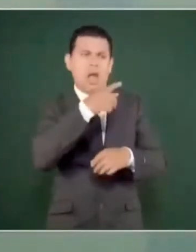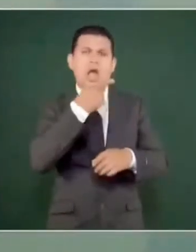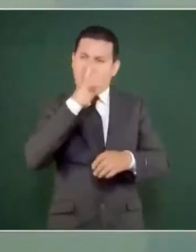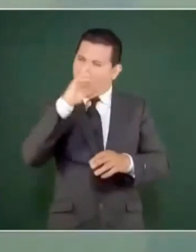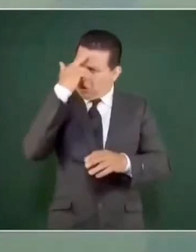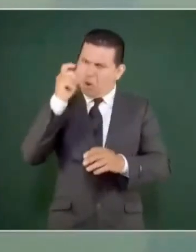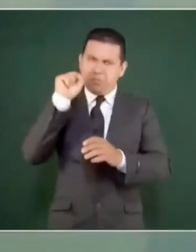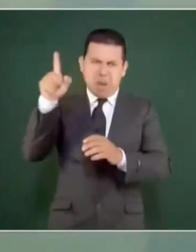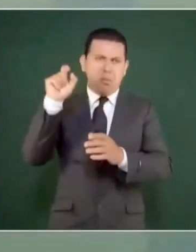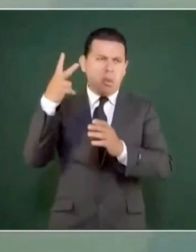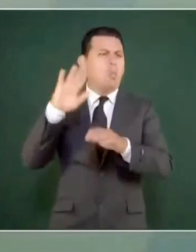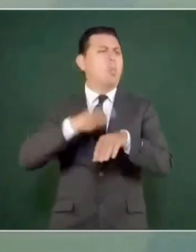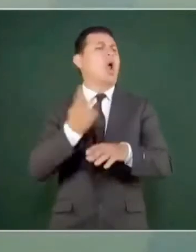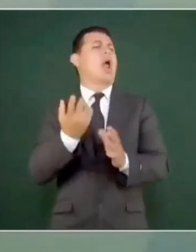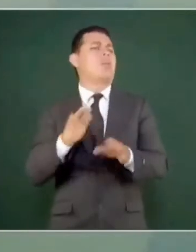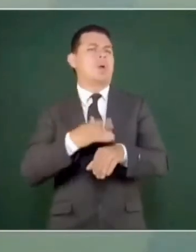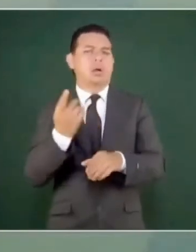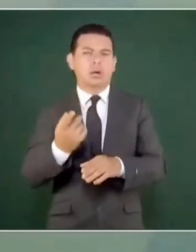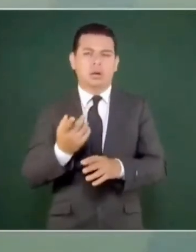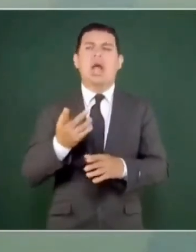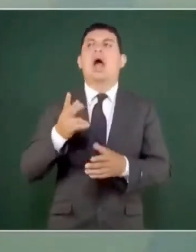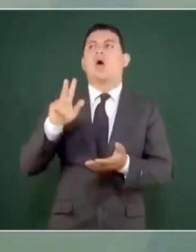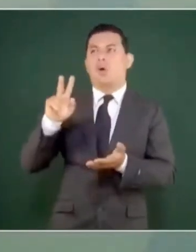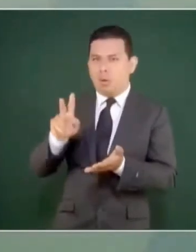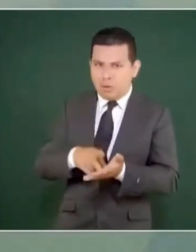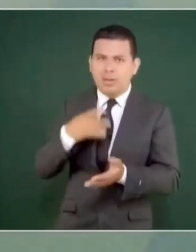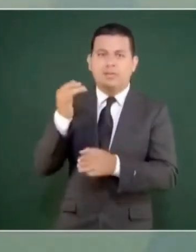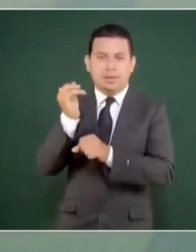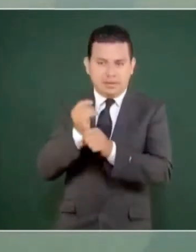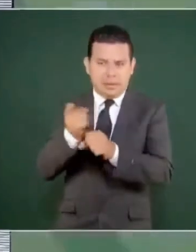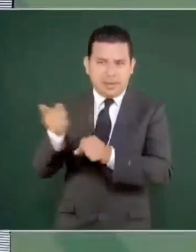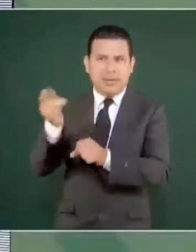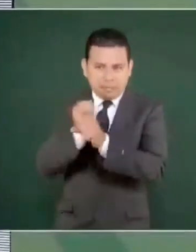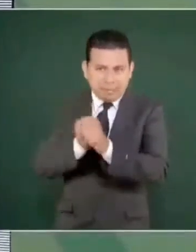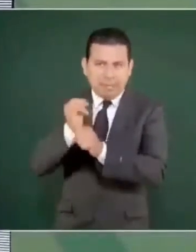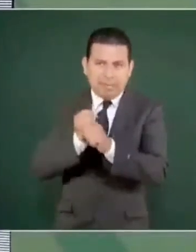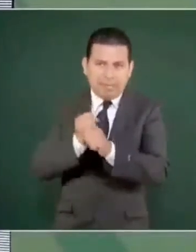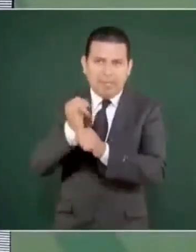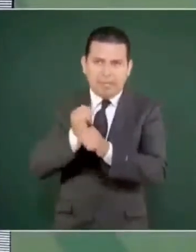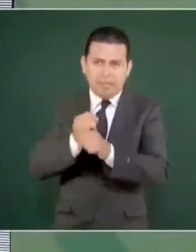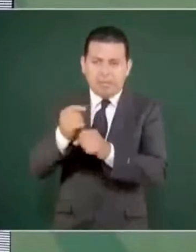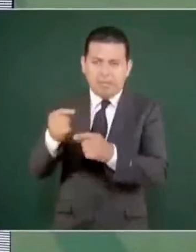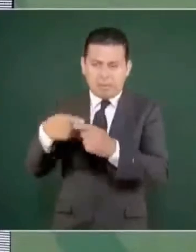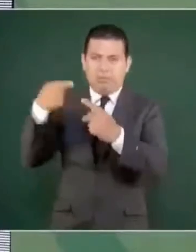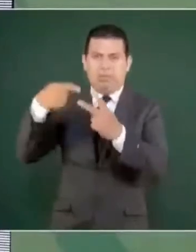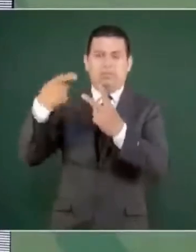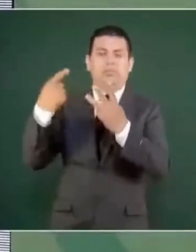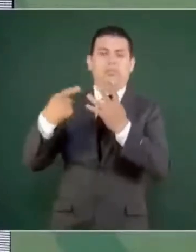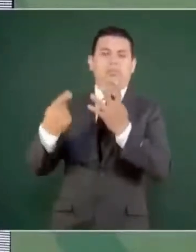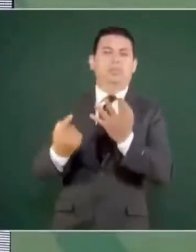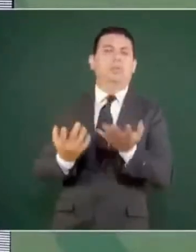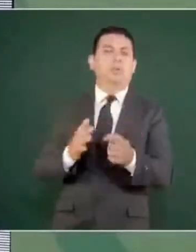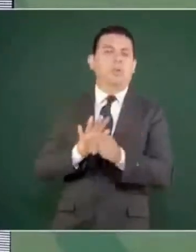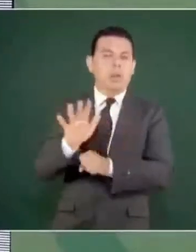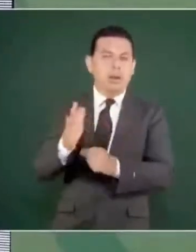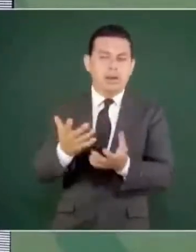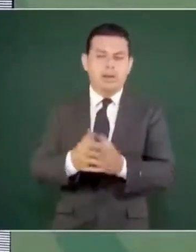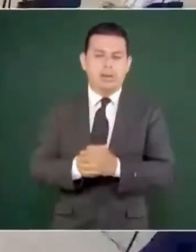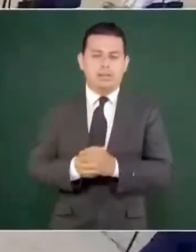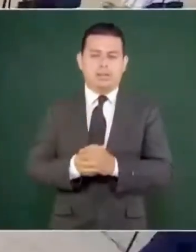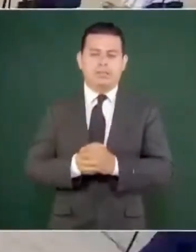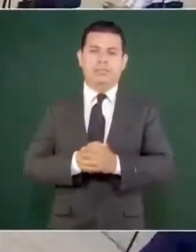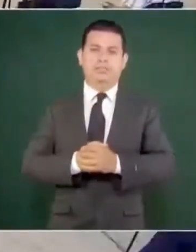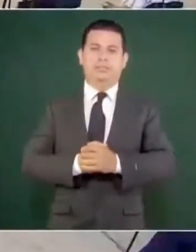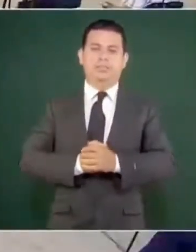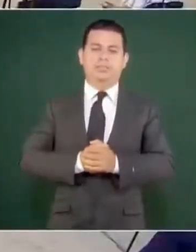Y hacen una investigación y aparece que